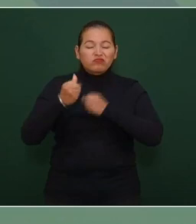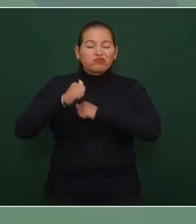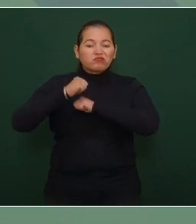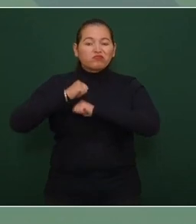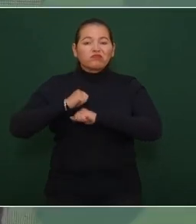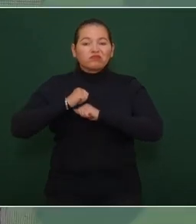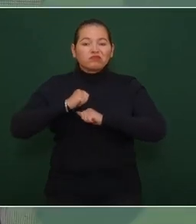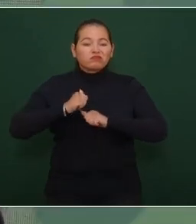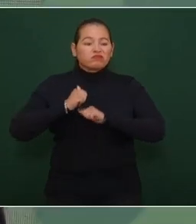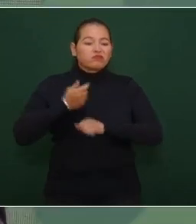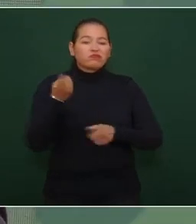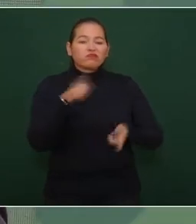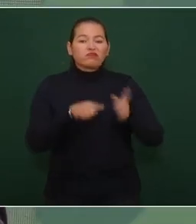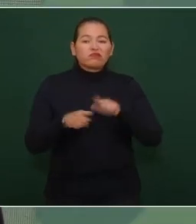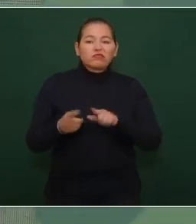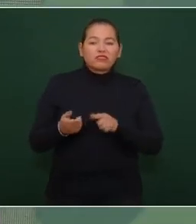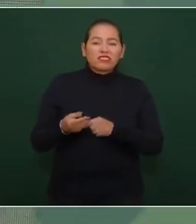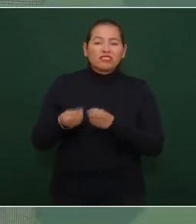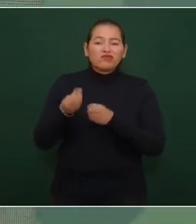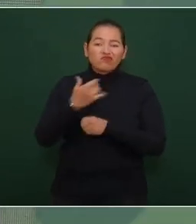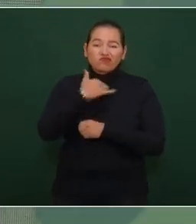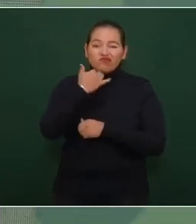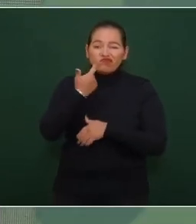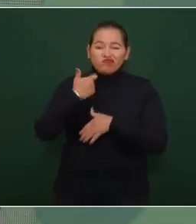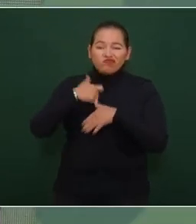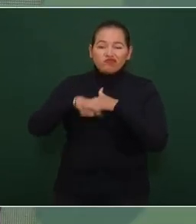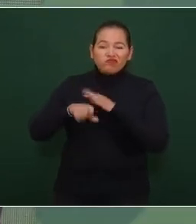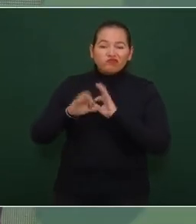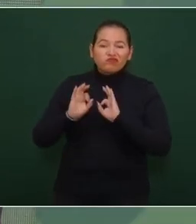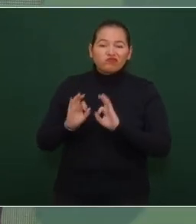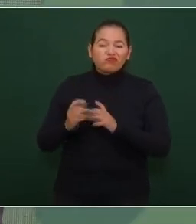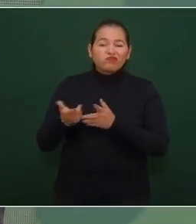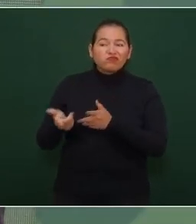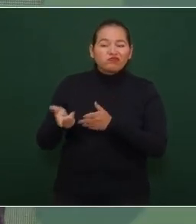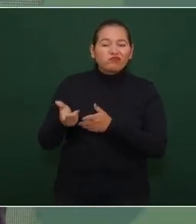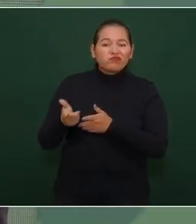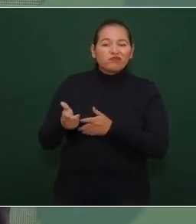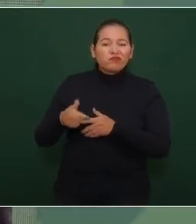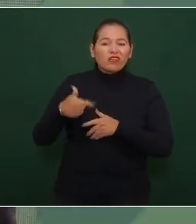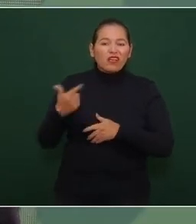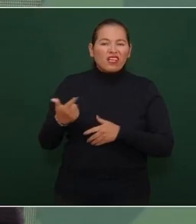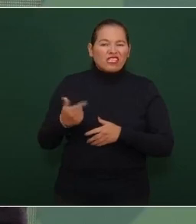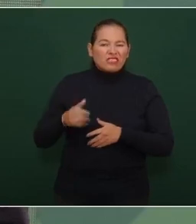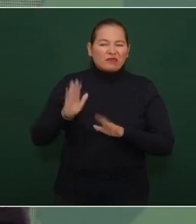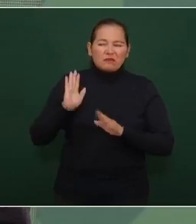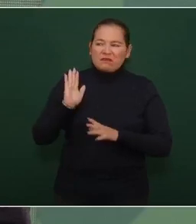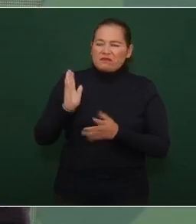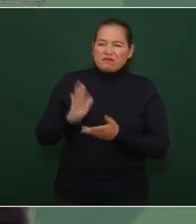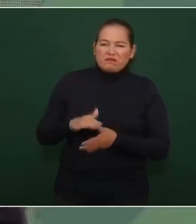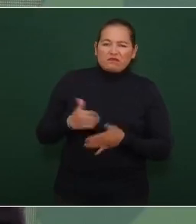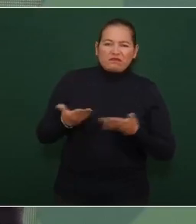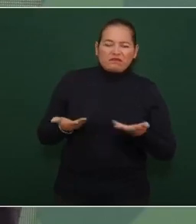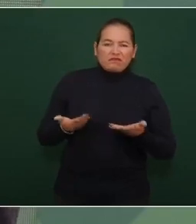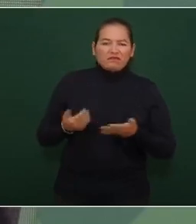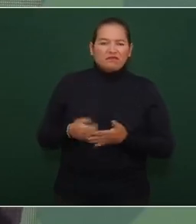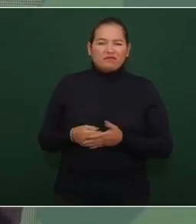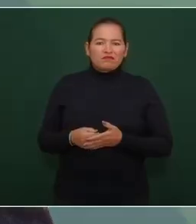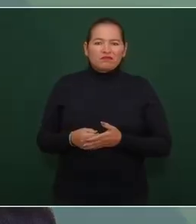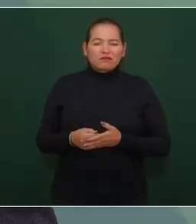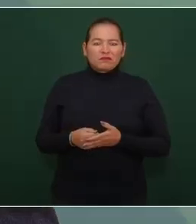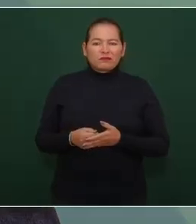además de corruptos son fachos pero